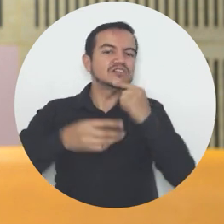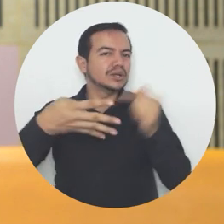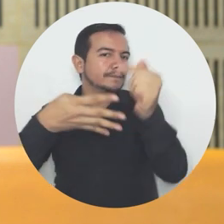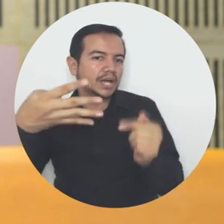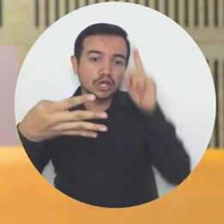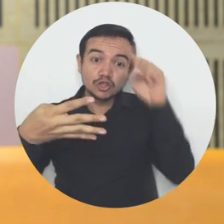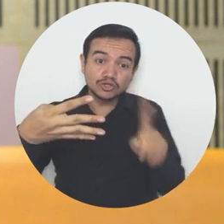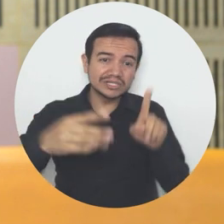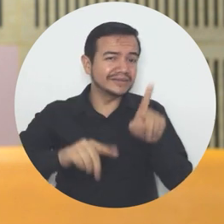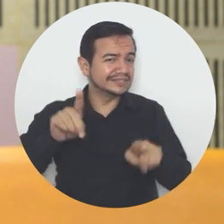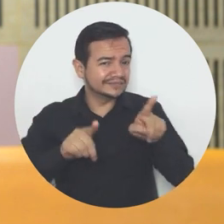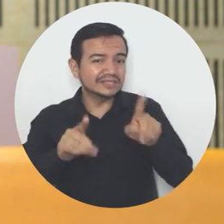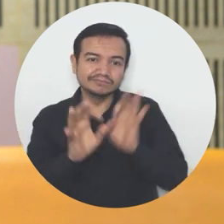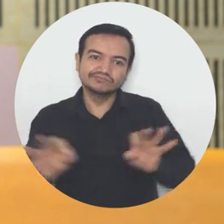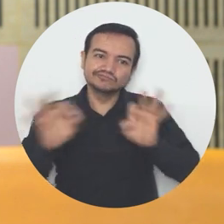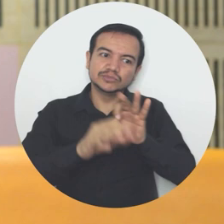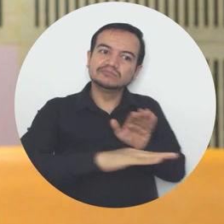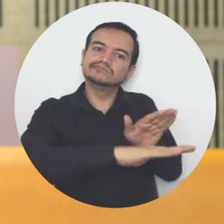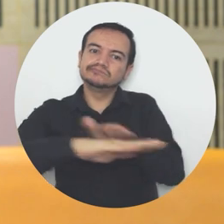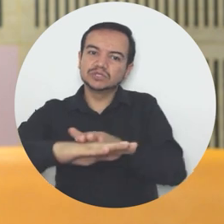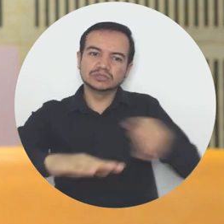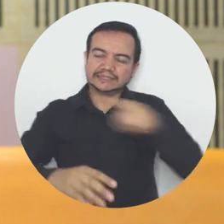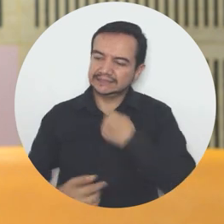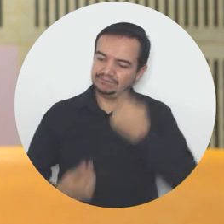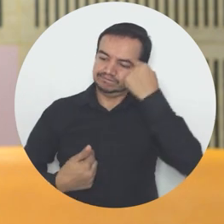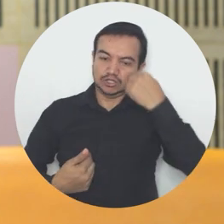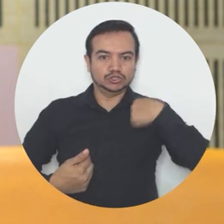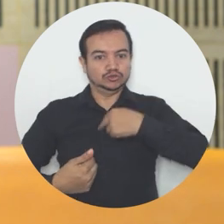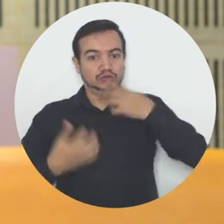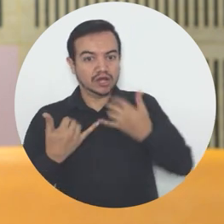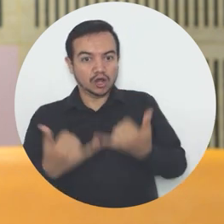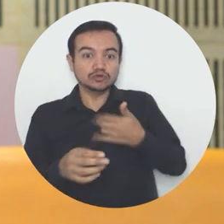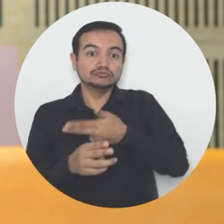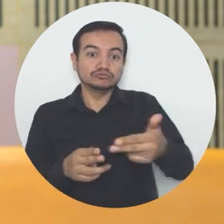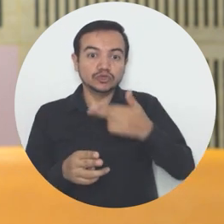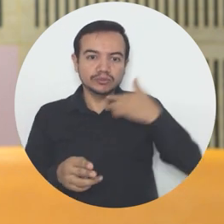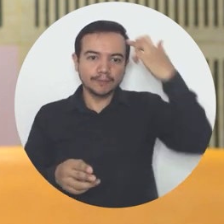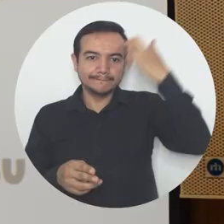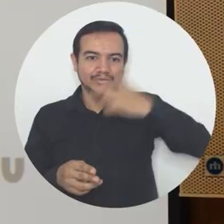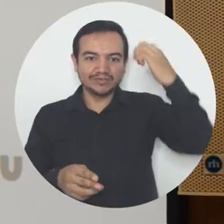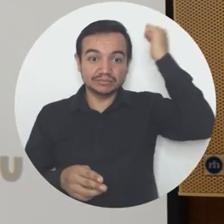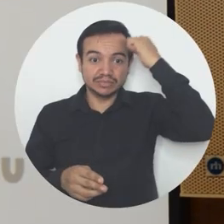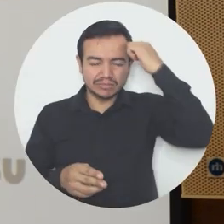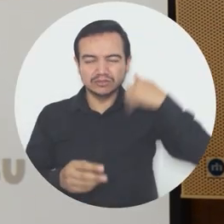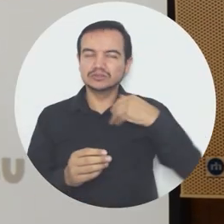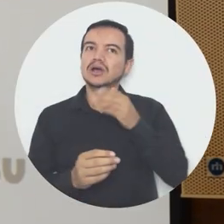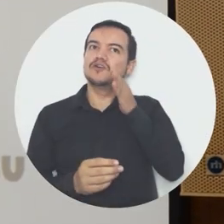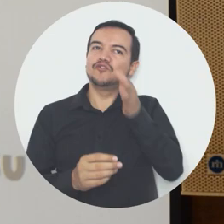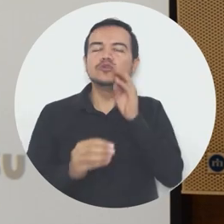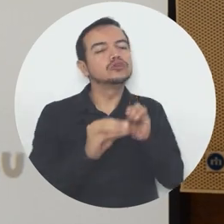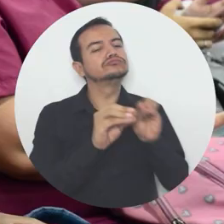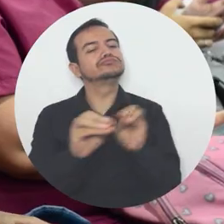muchas veces los desconocemos y son importantes al momento de nosotros como maestros de información poder atender estas